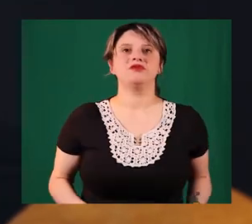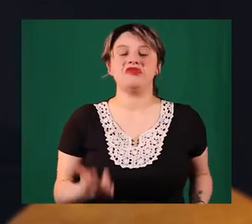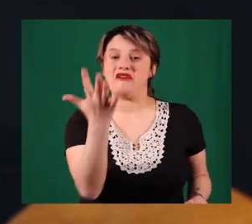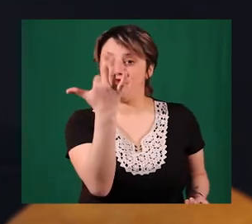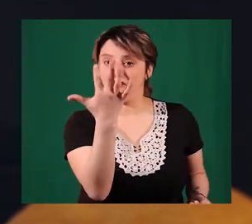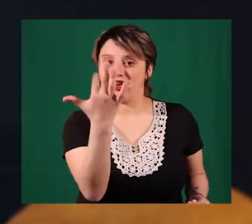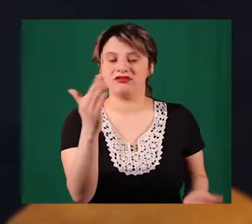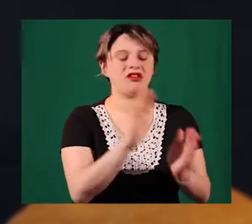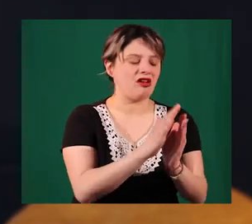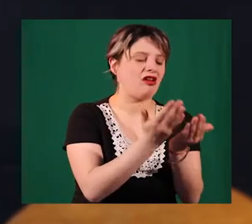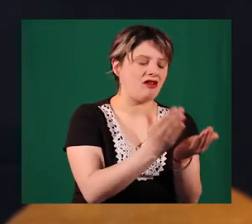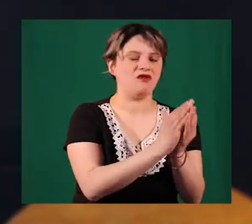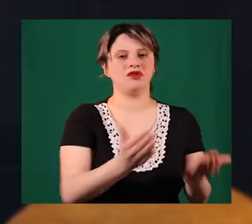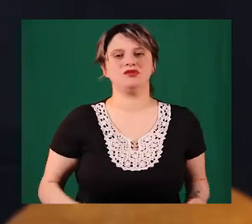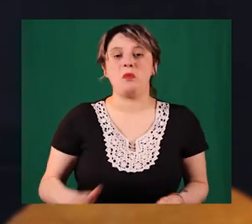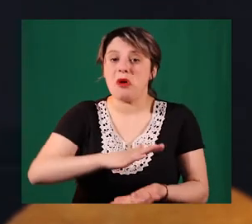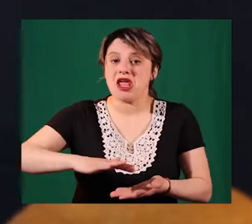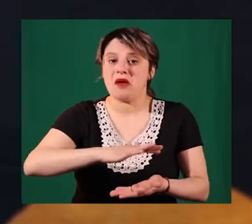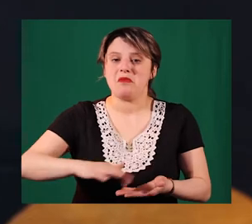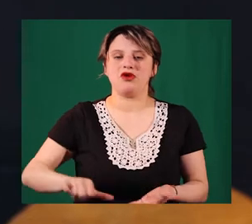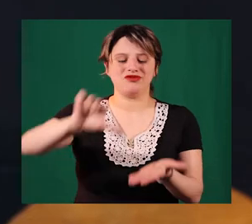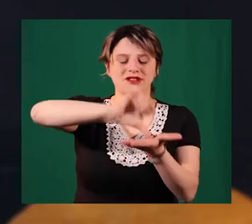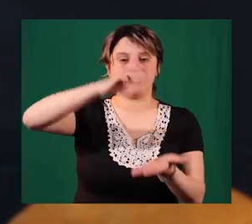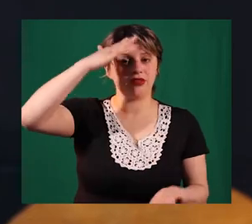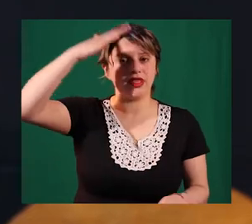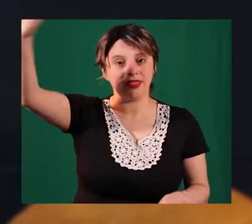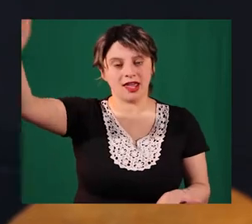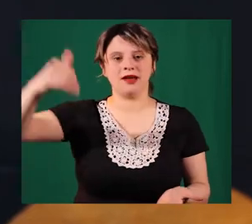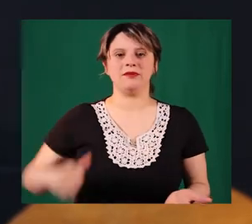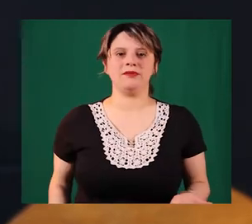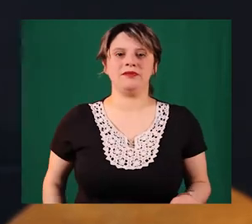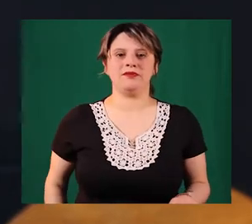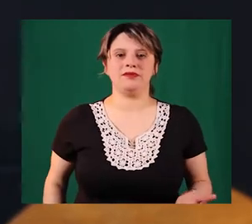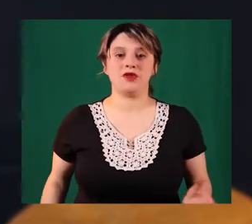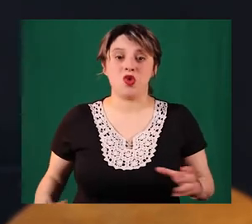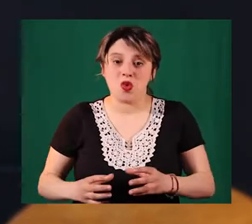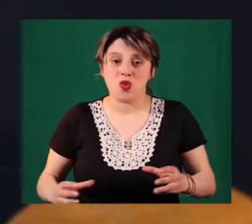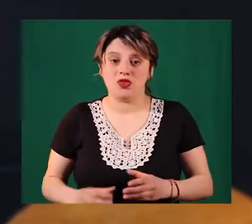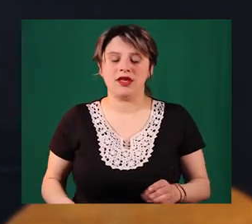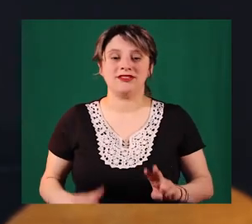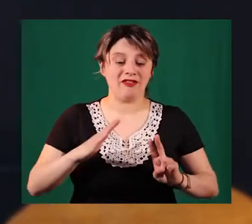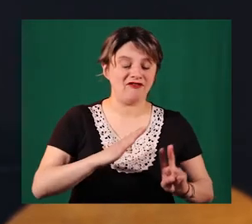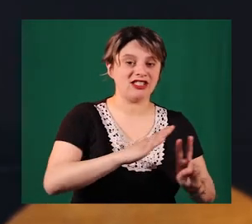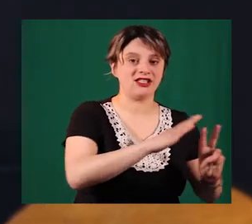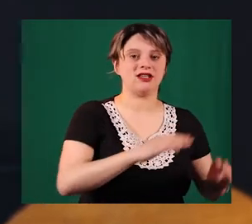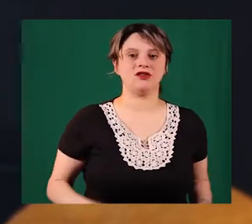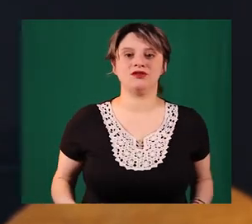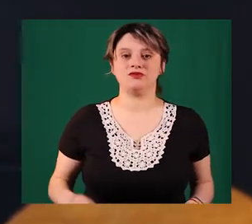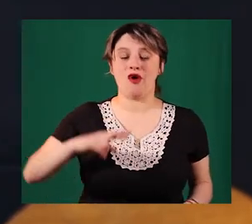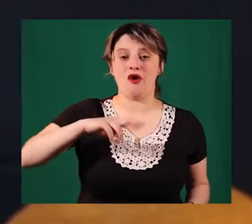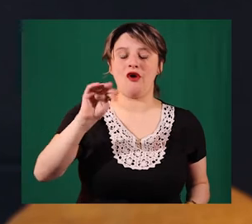de ellos. Puede ser en centros de día, en juntas de vecino o en residencias.